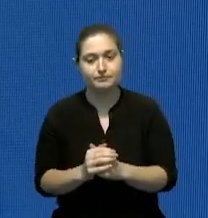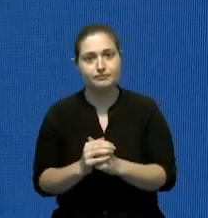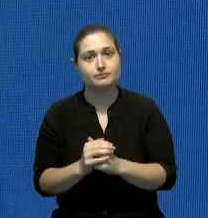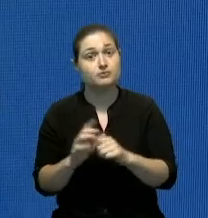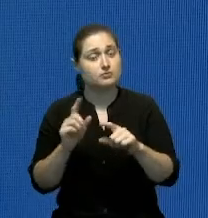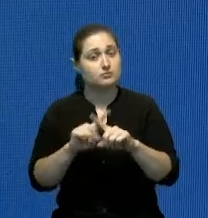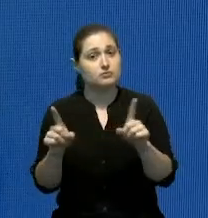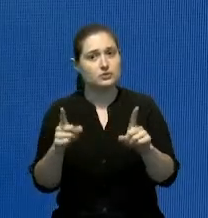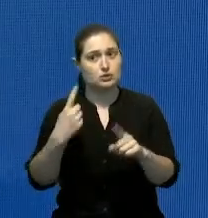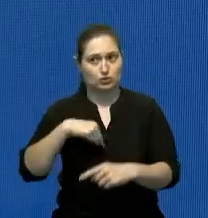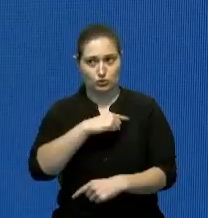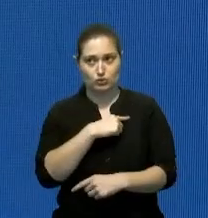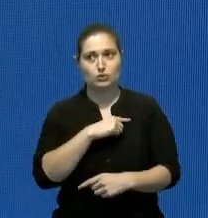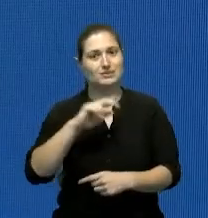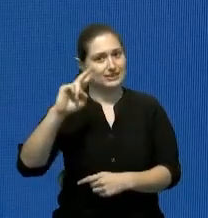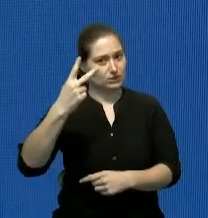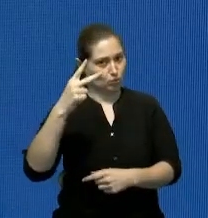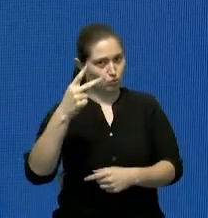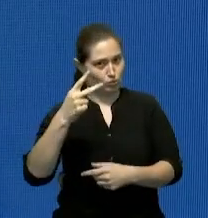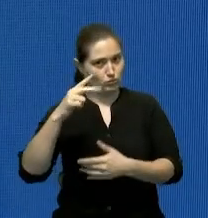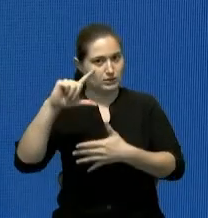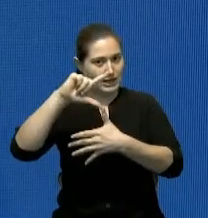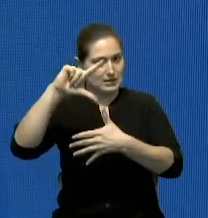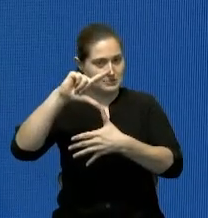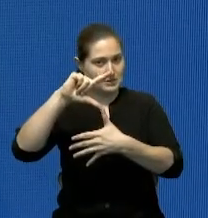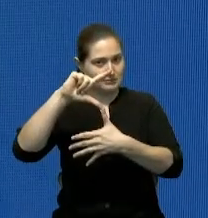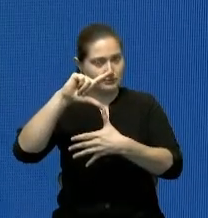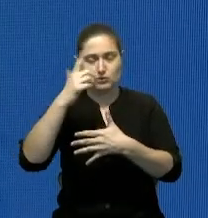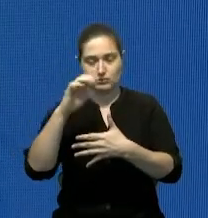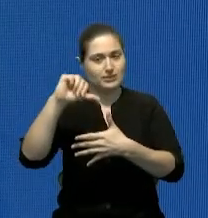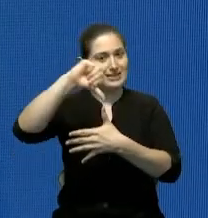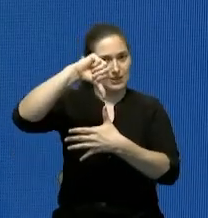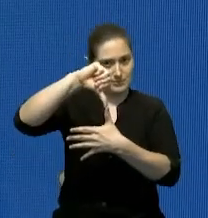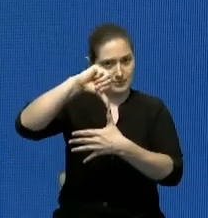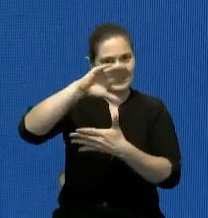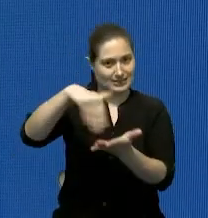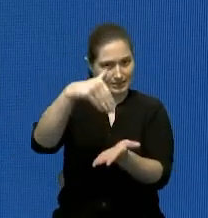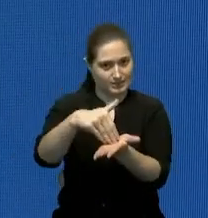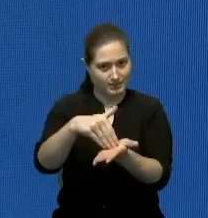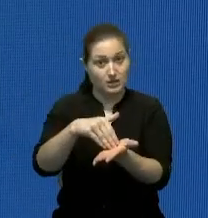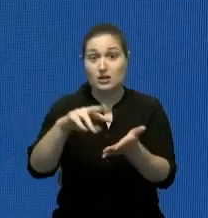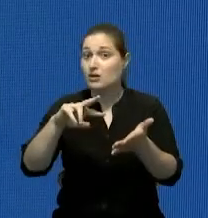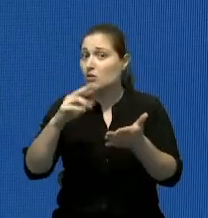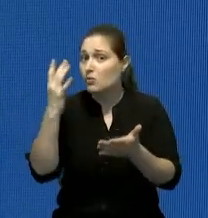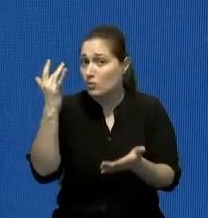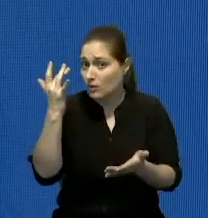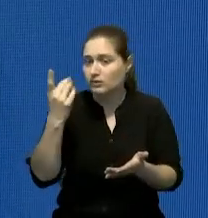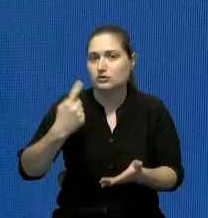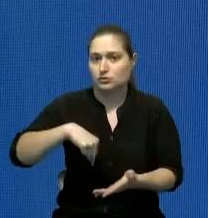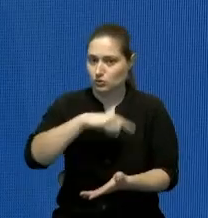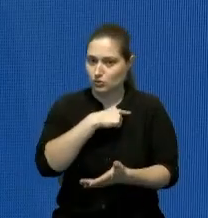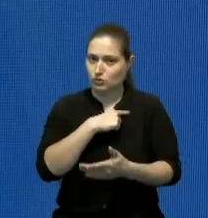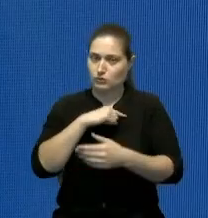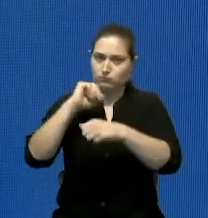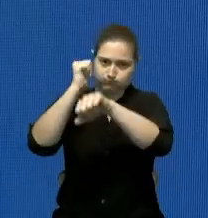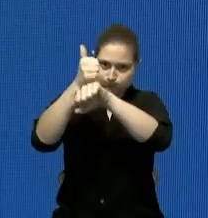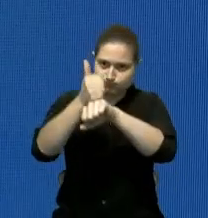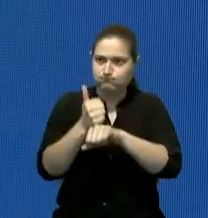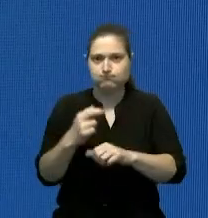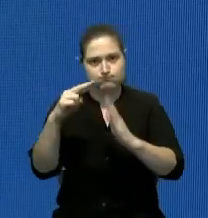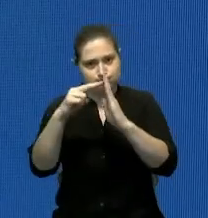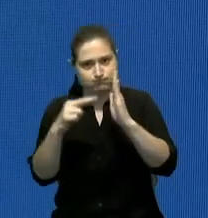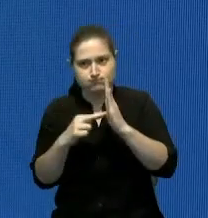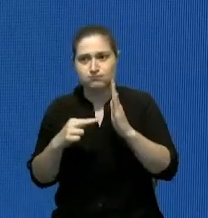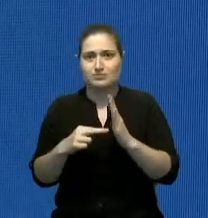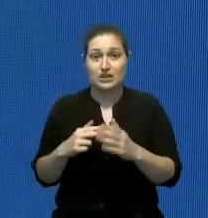podríamos ser el segundo en Latinoamérica en Centroamérica y eso se debe a las medidas que hemos tomado desde prácticamente triplicar el